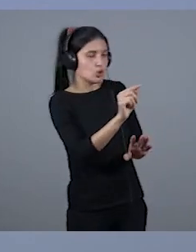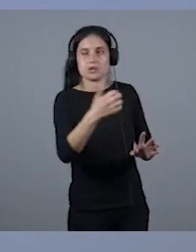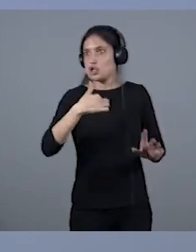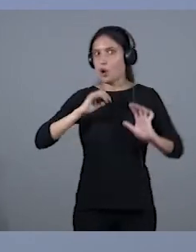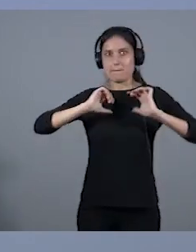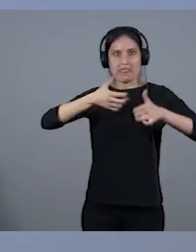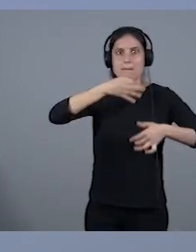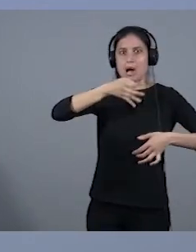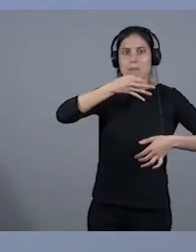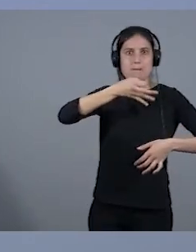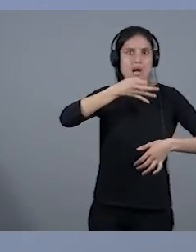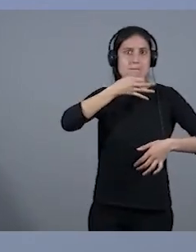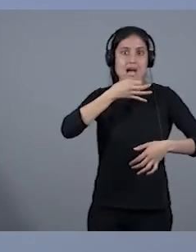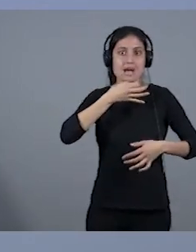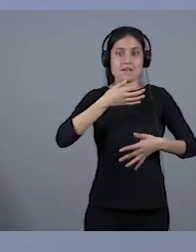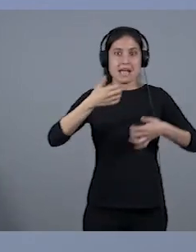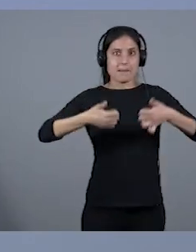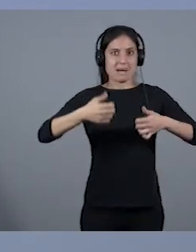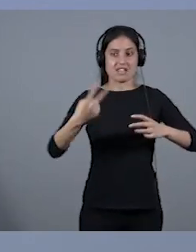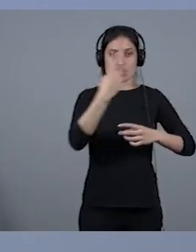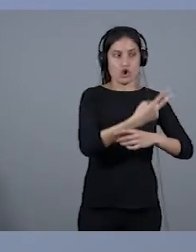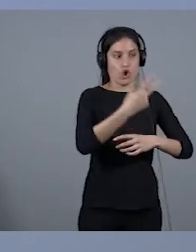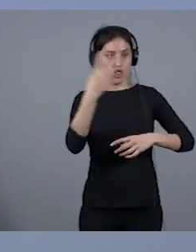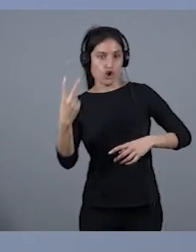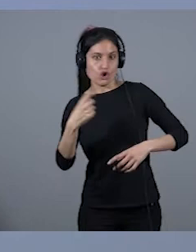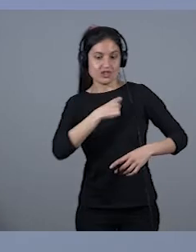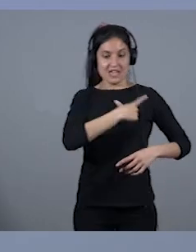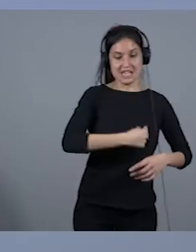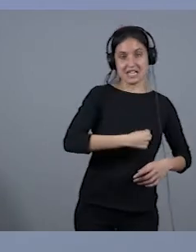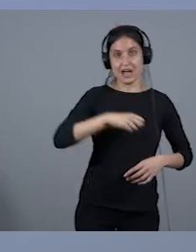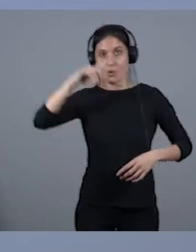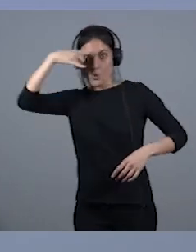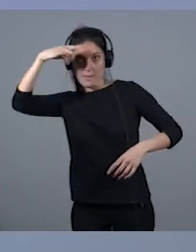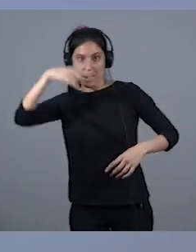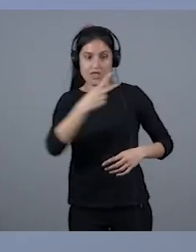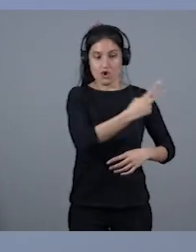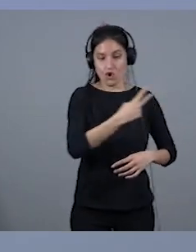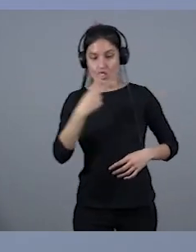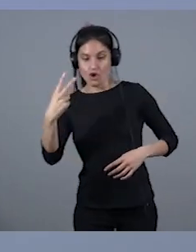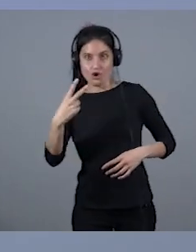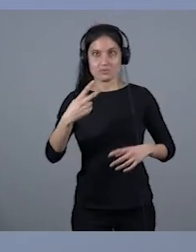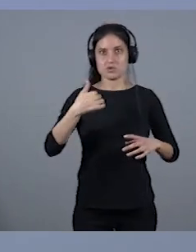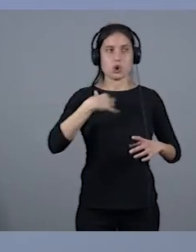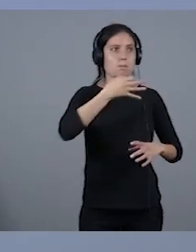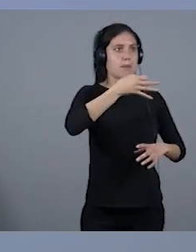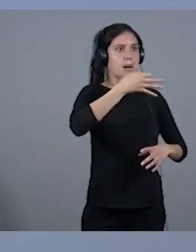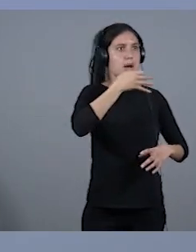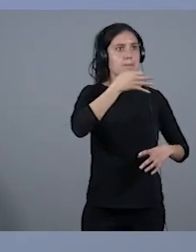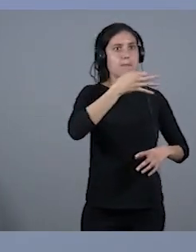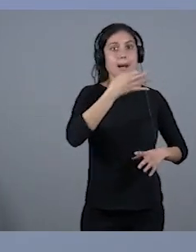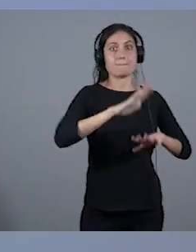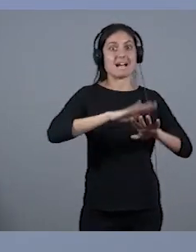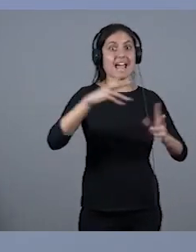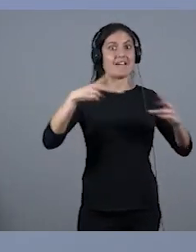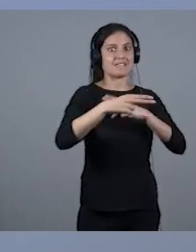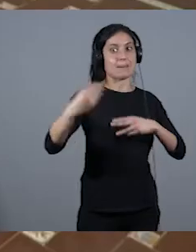crónica, fue un dos a dos, Tejina-Wilmar, dos a dos, pum, pum, terminé la crónica y para que no me preguntaran, dije, y esto es todo desde el